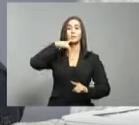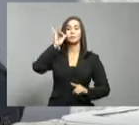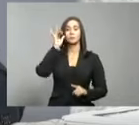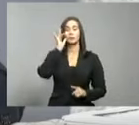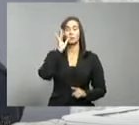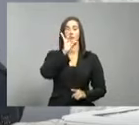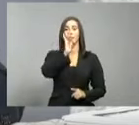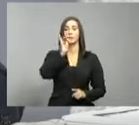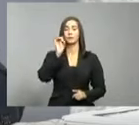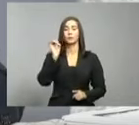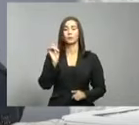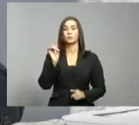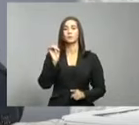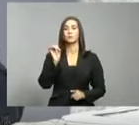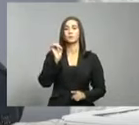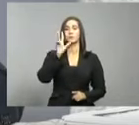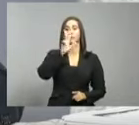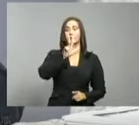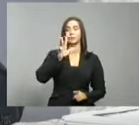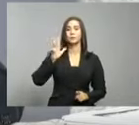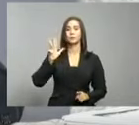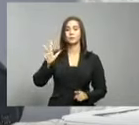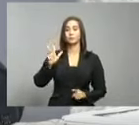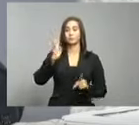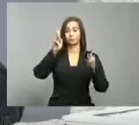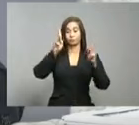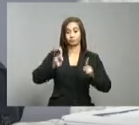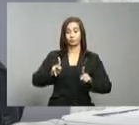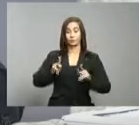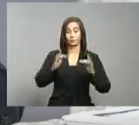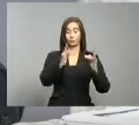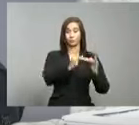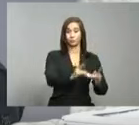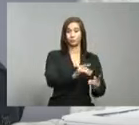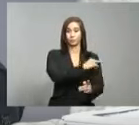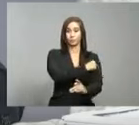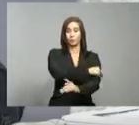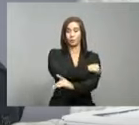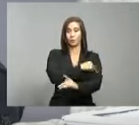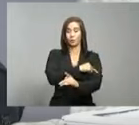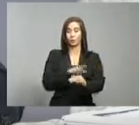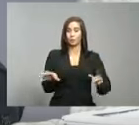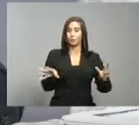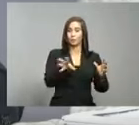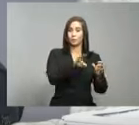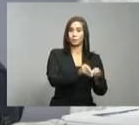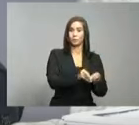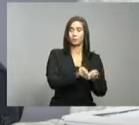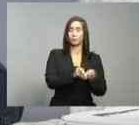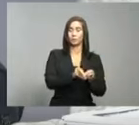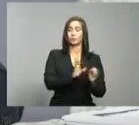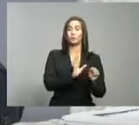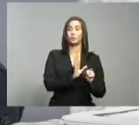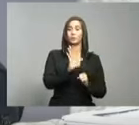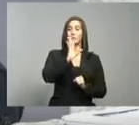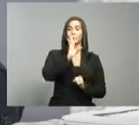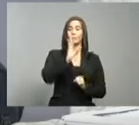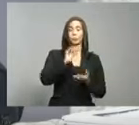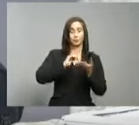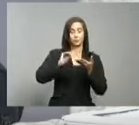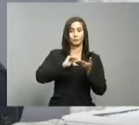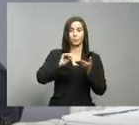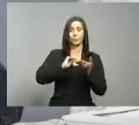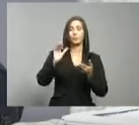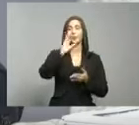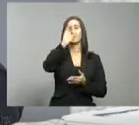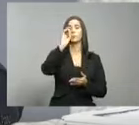833 personas en hospitalización de un total, una tasa de, perdón,